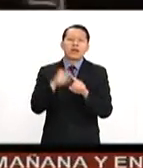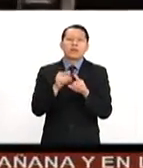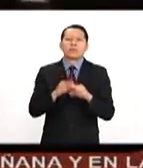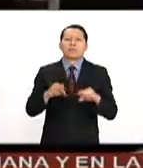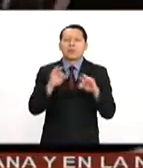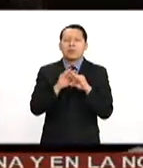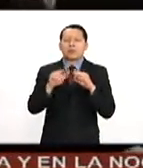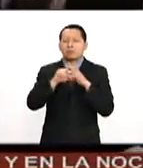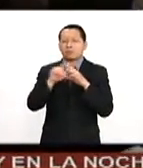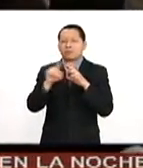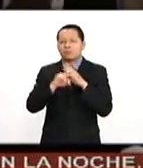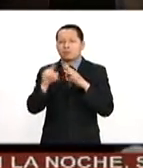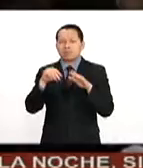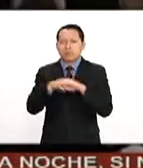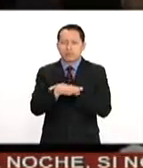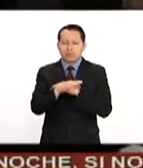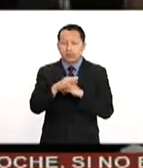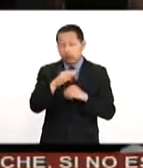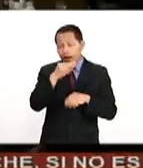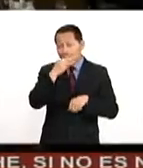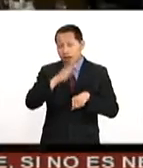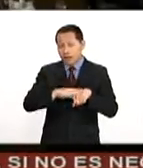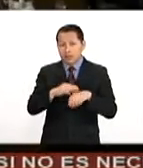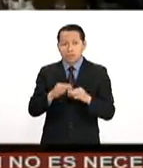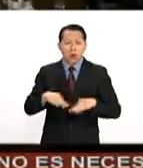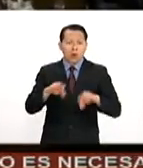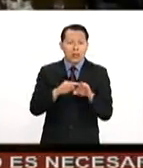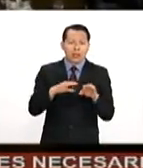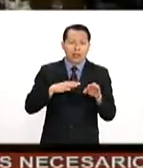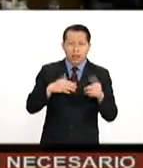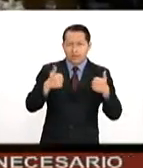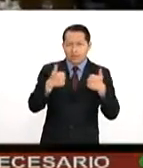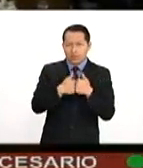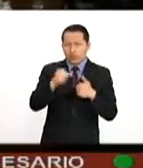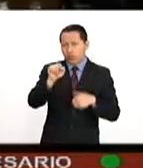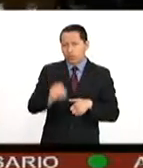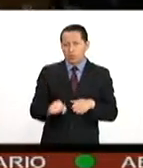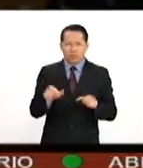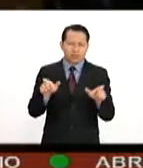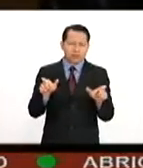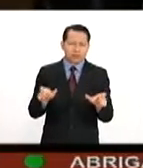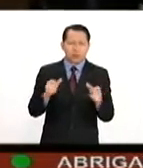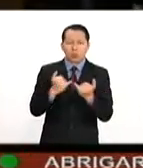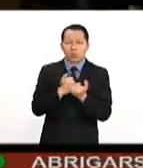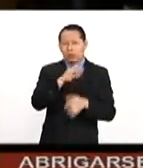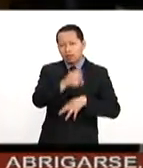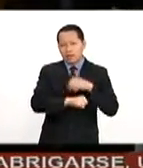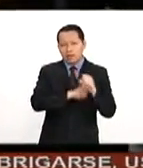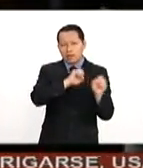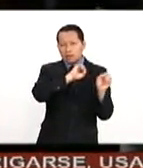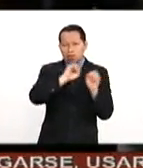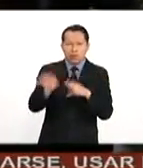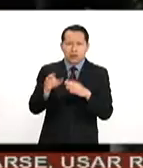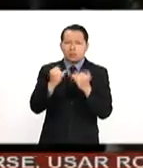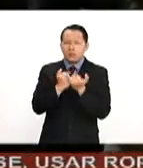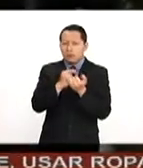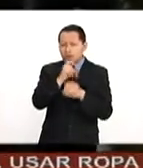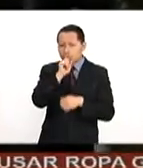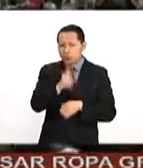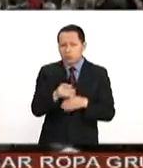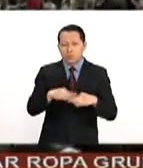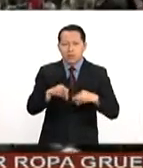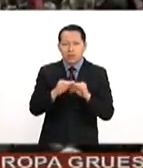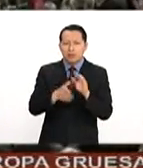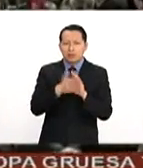la migración. Insistió en el reforzamiento de la seguridad en la frontera sur, en las deportaciones y, por supuesto, en el